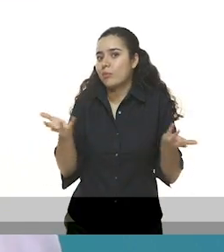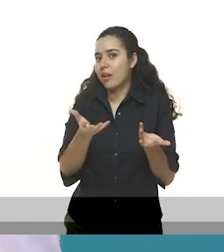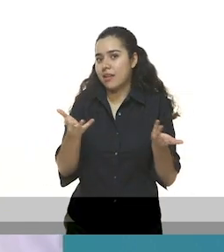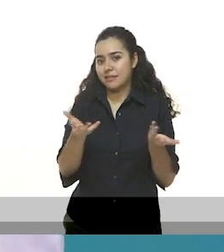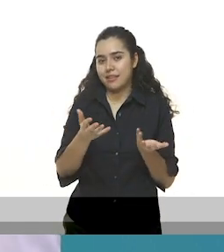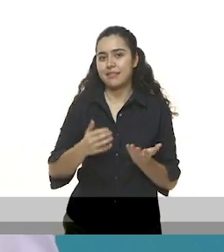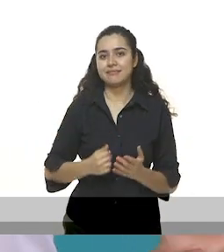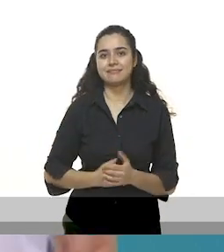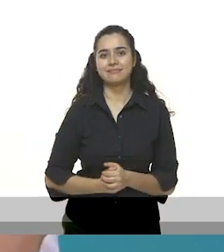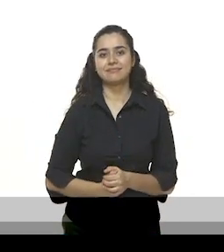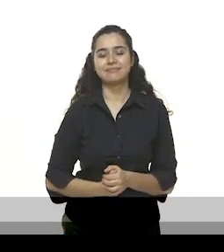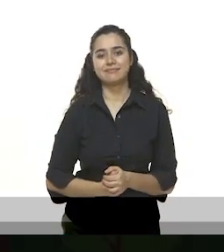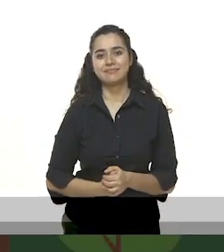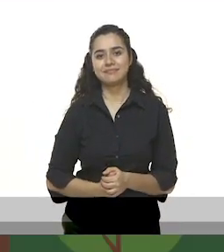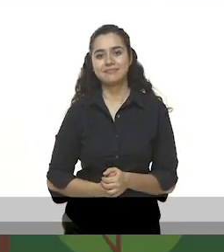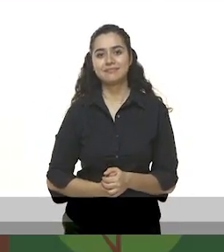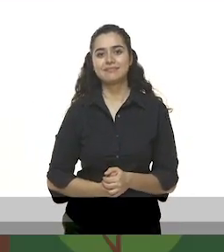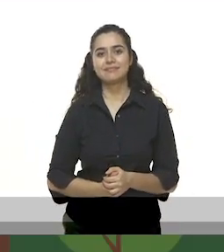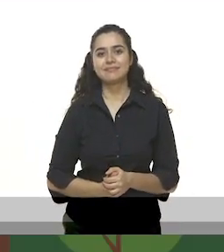realizar el experimento en clase.